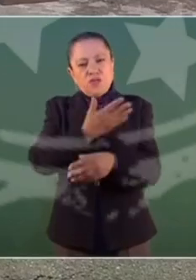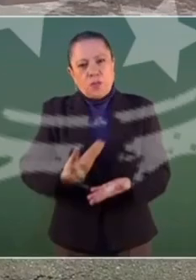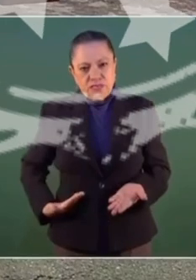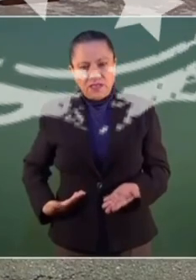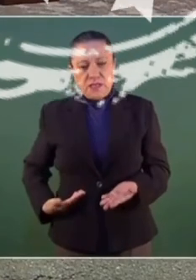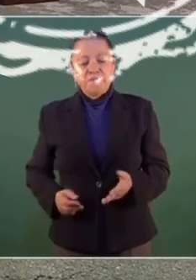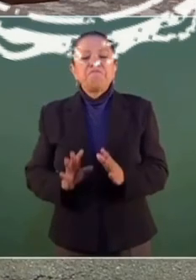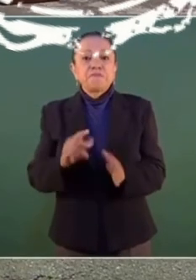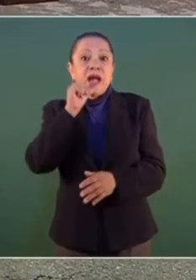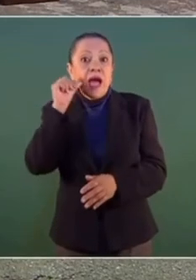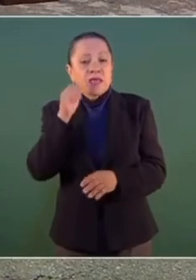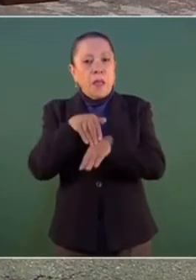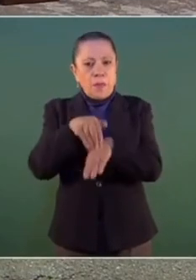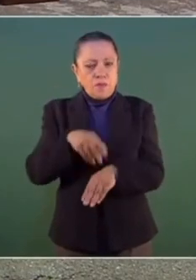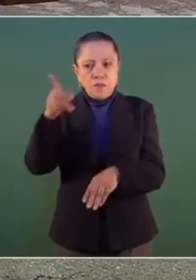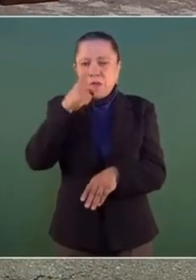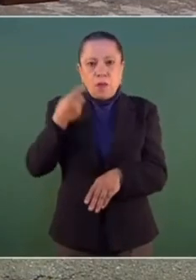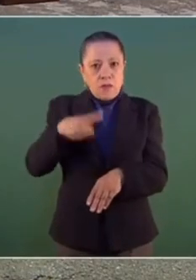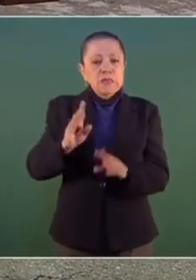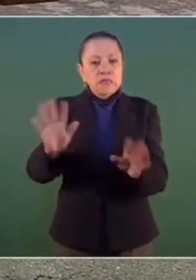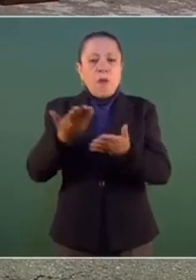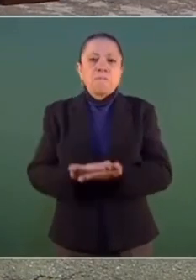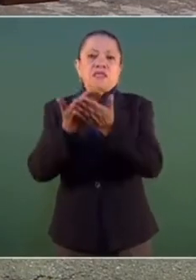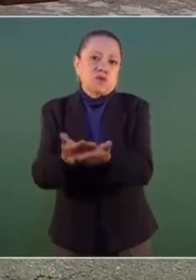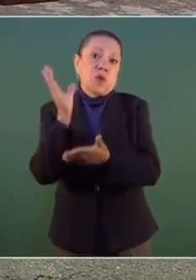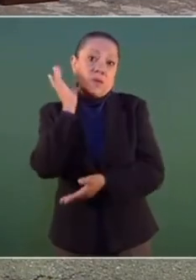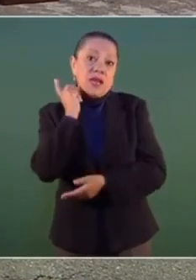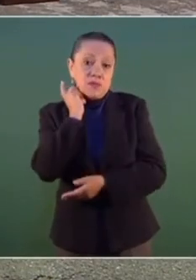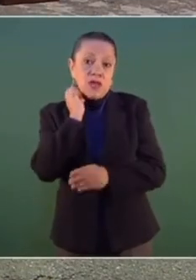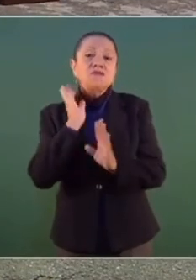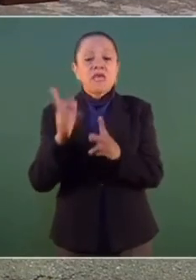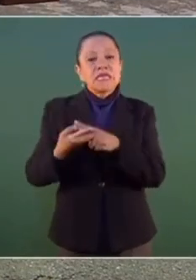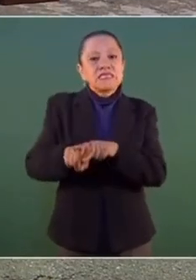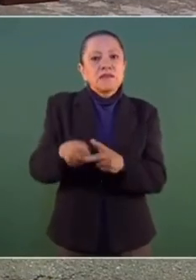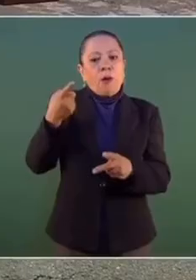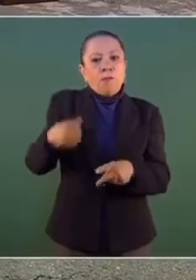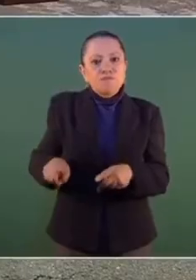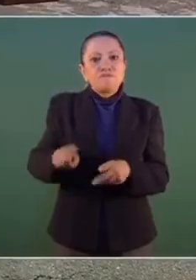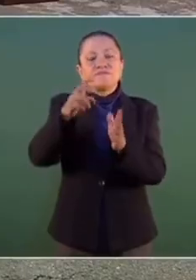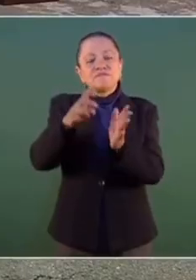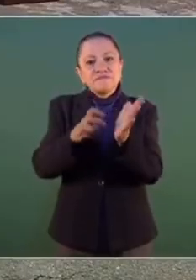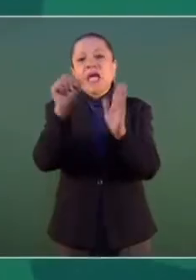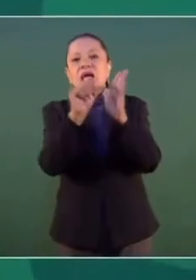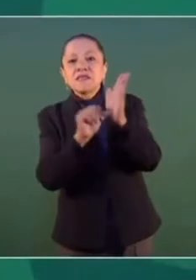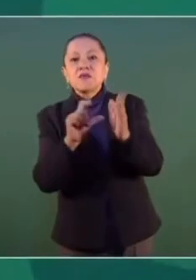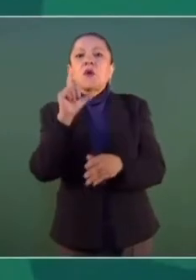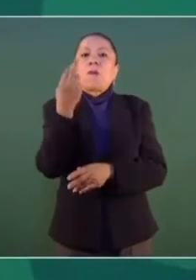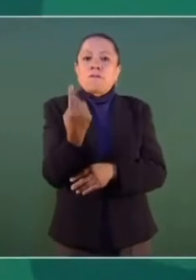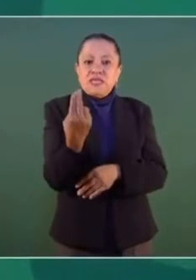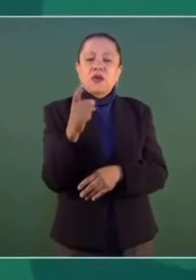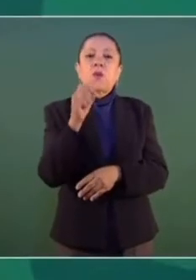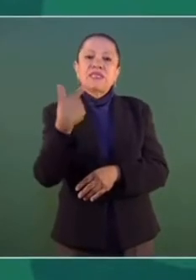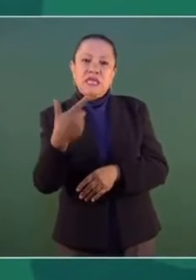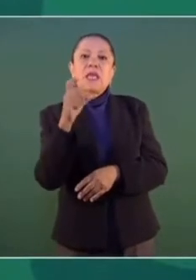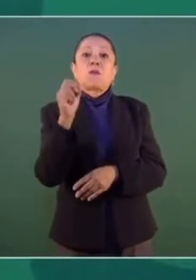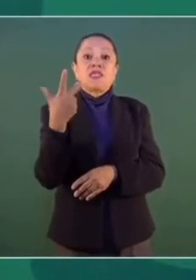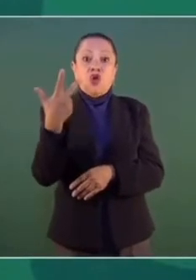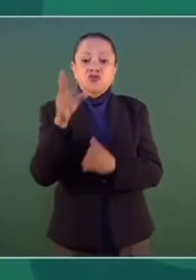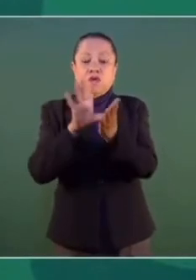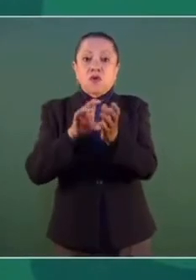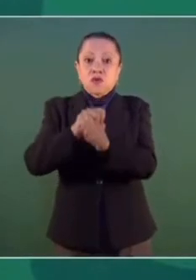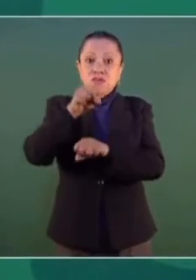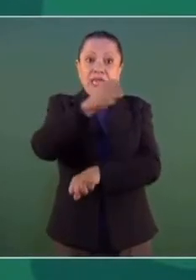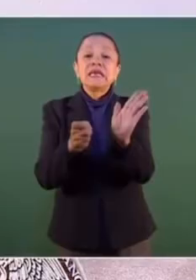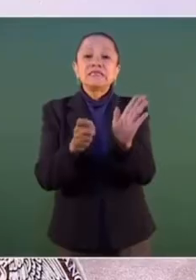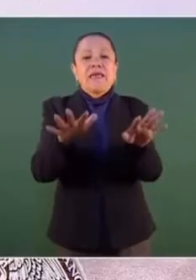El día de ayer, atendiendo sus instrucciones, fue presentada ya a la Cámara de los Diputados la iniciativa de decreto por la que se modifican los artículos 25, 27 y 28 de la Constitución